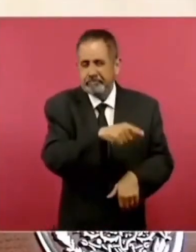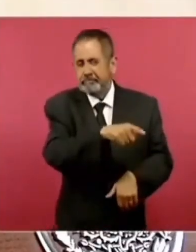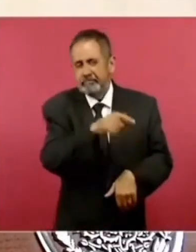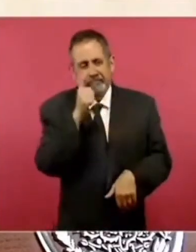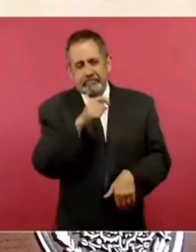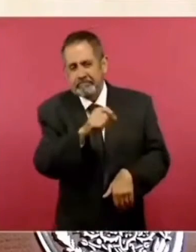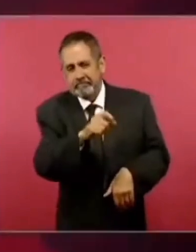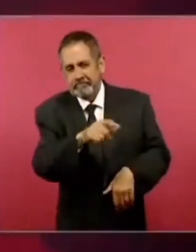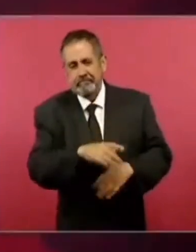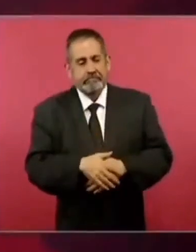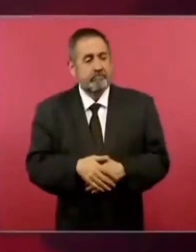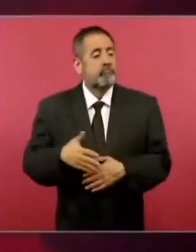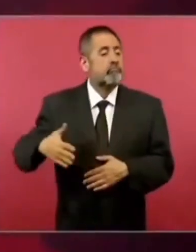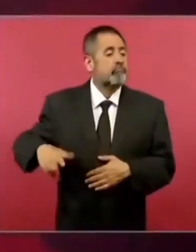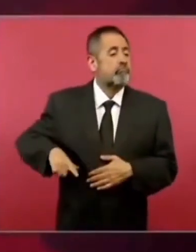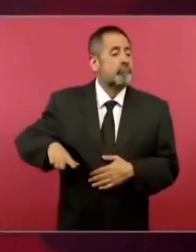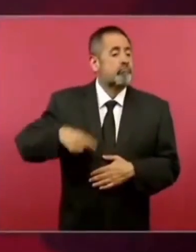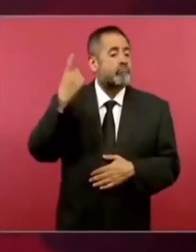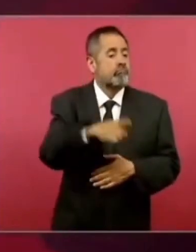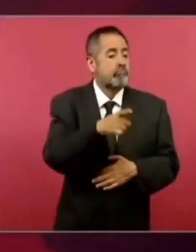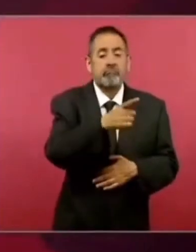alineadas completamente